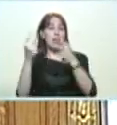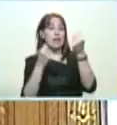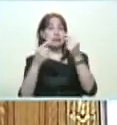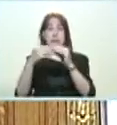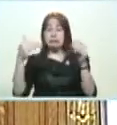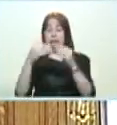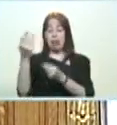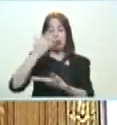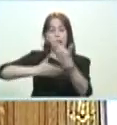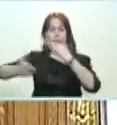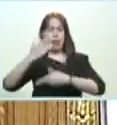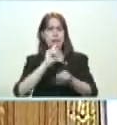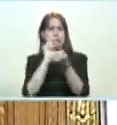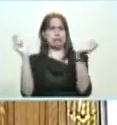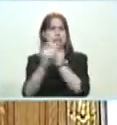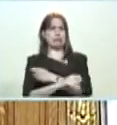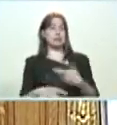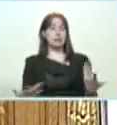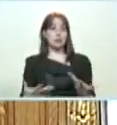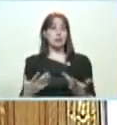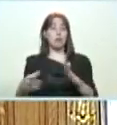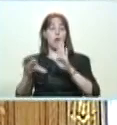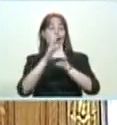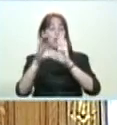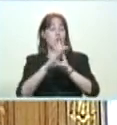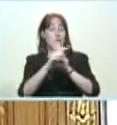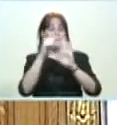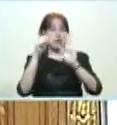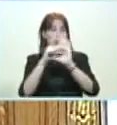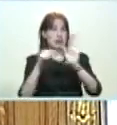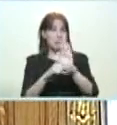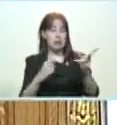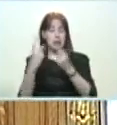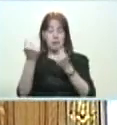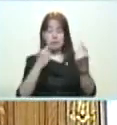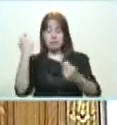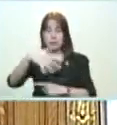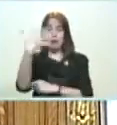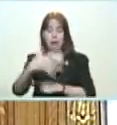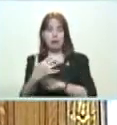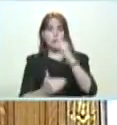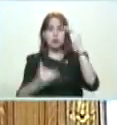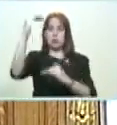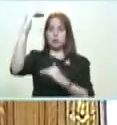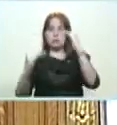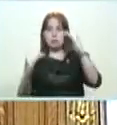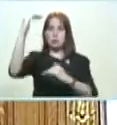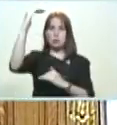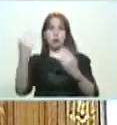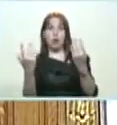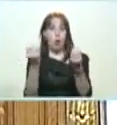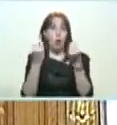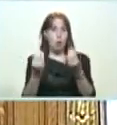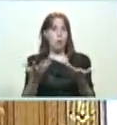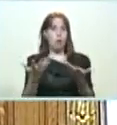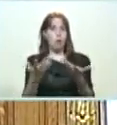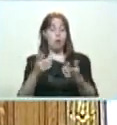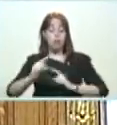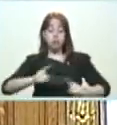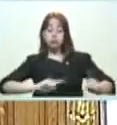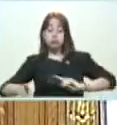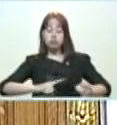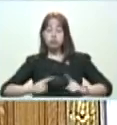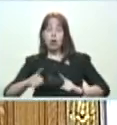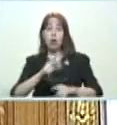moneda y, por ende, la articulación de la manipulación de los precios diarios de los productos de nuestro pueblo. Hay que